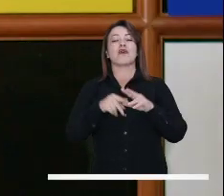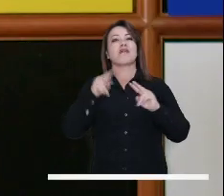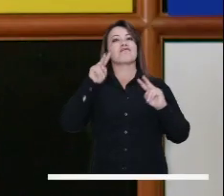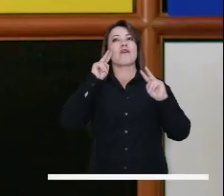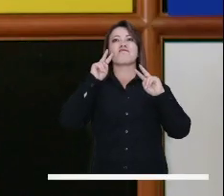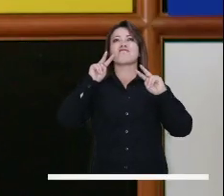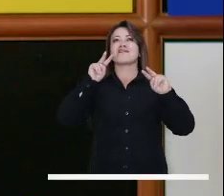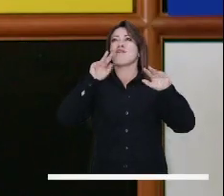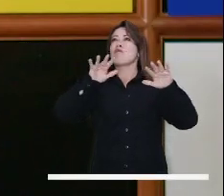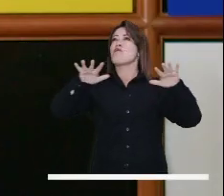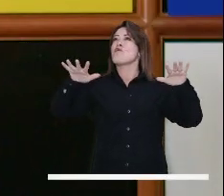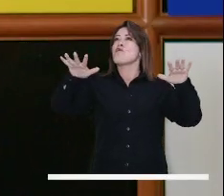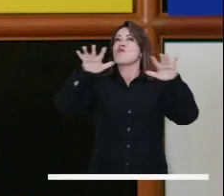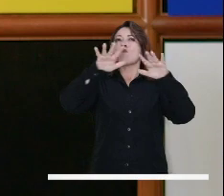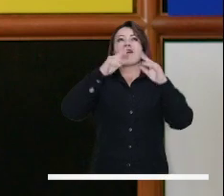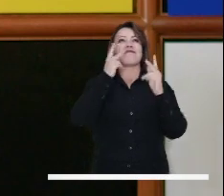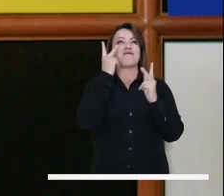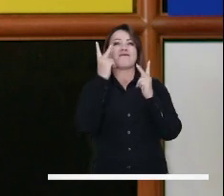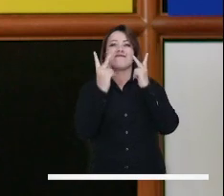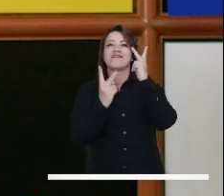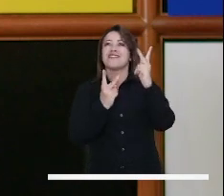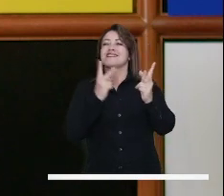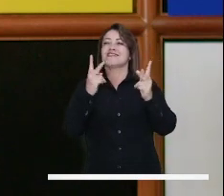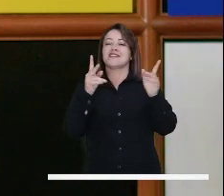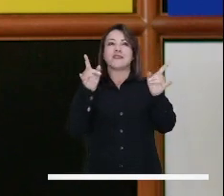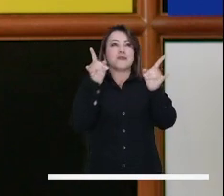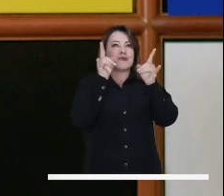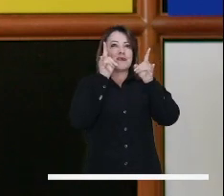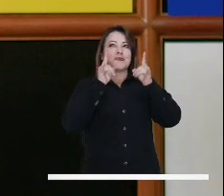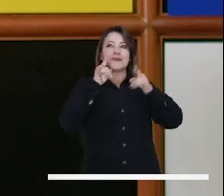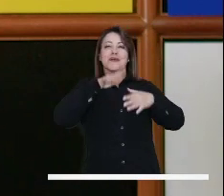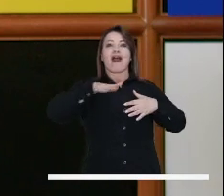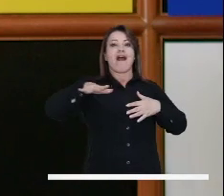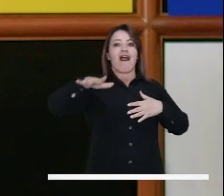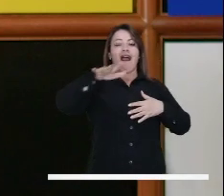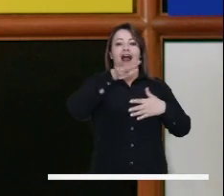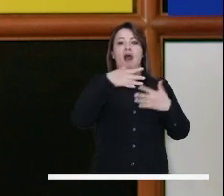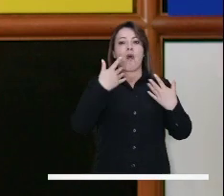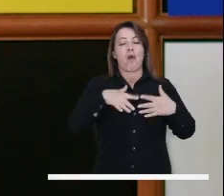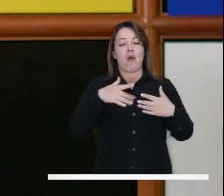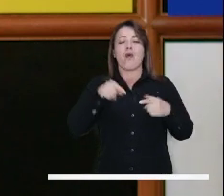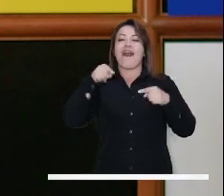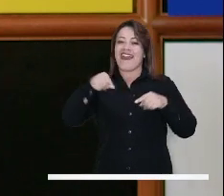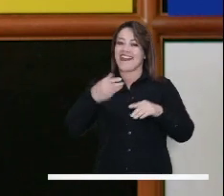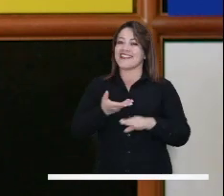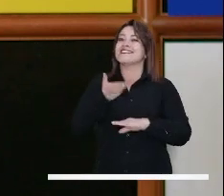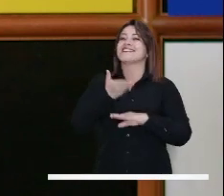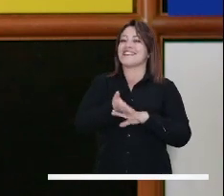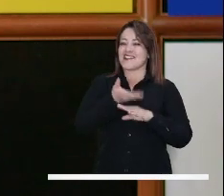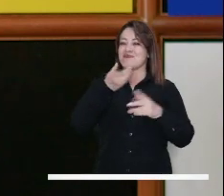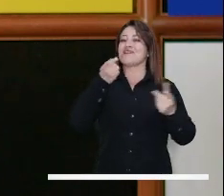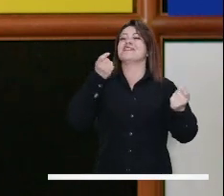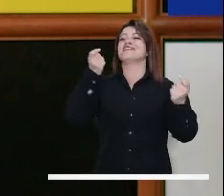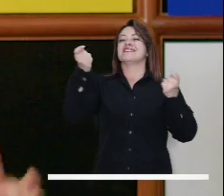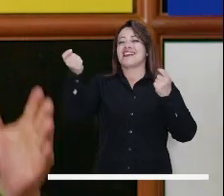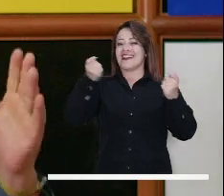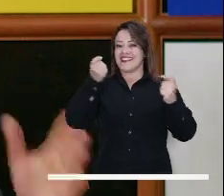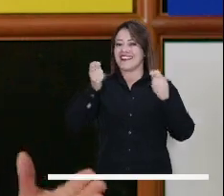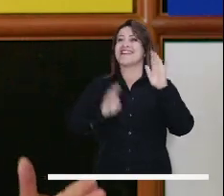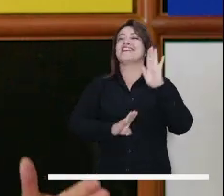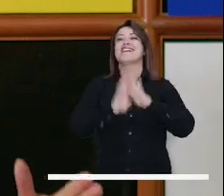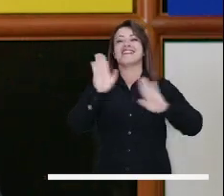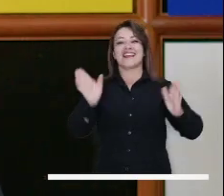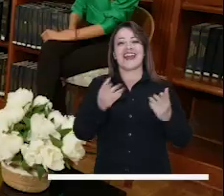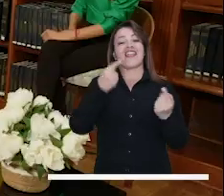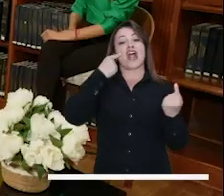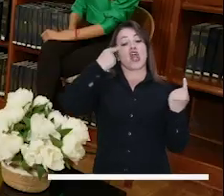bellezas que hay. Esa creo para mí debe ser la propuesta y la estrategia y por supuesto el